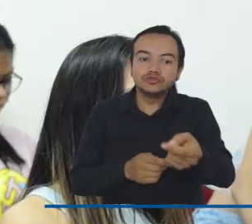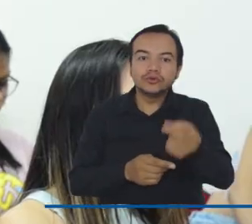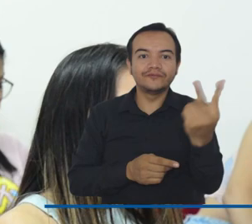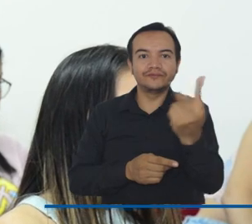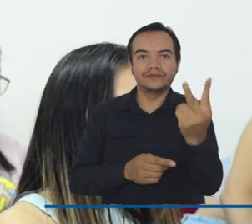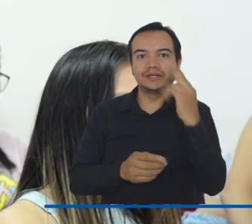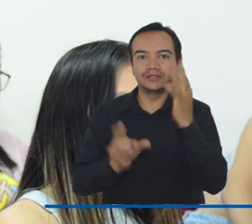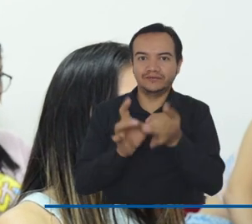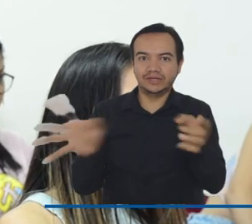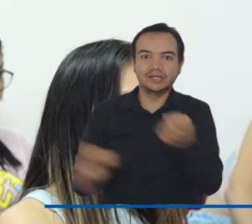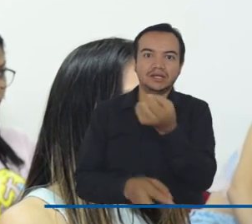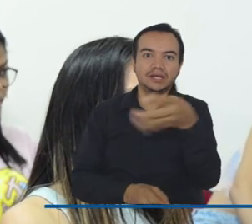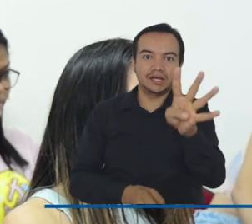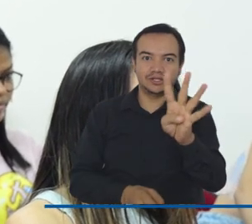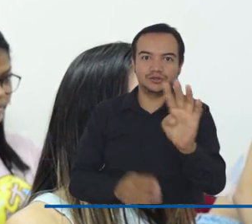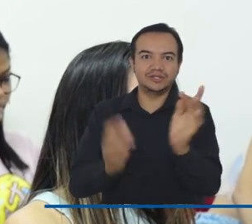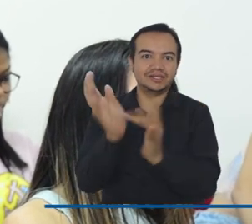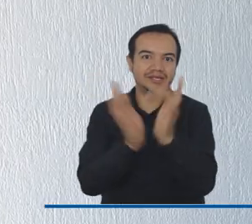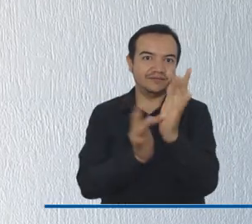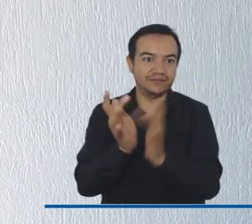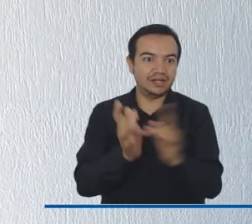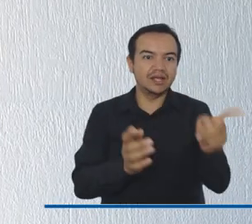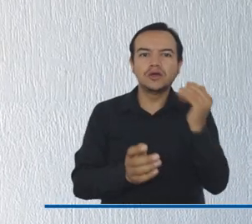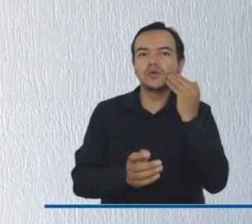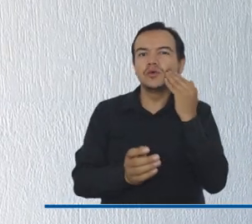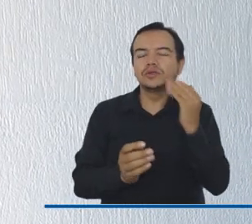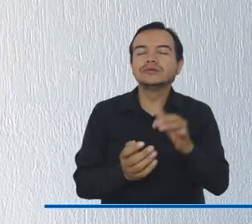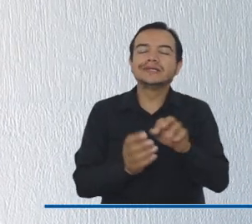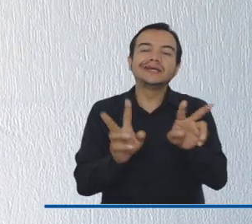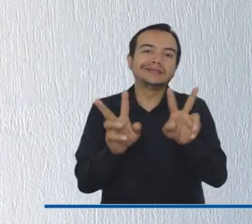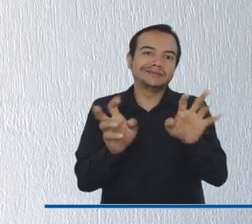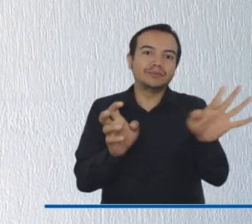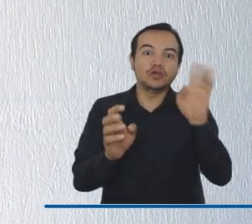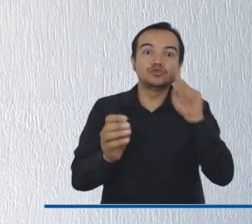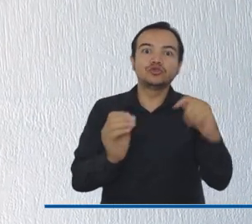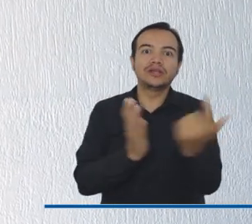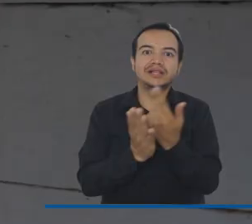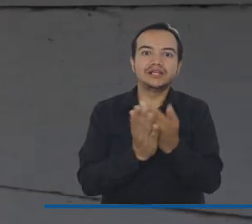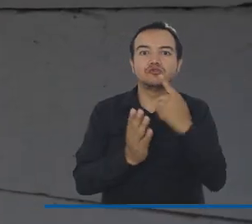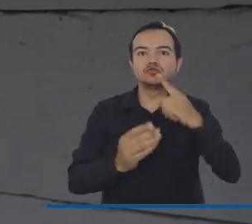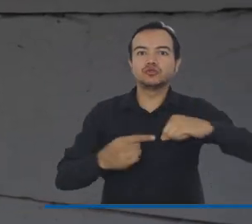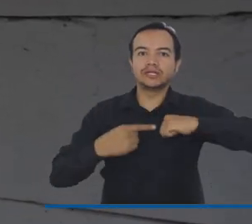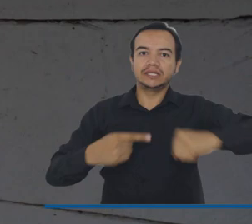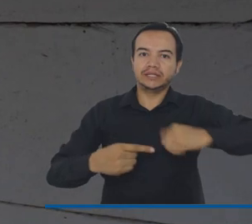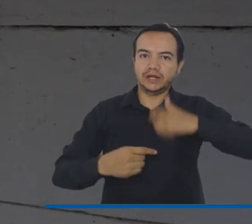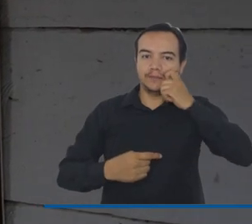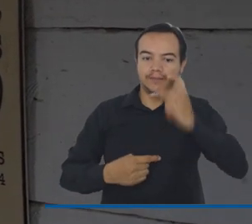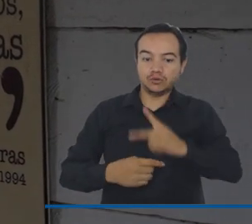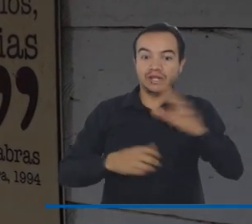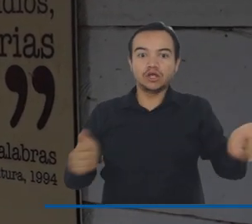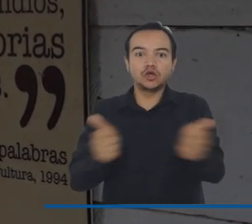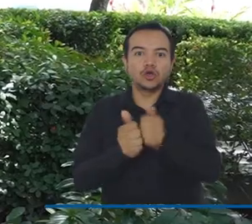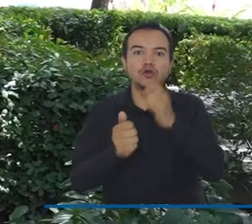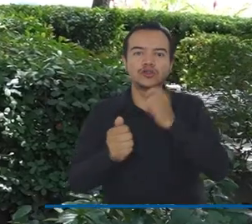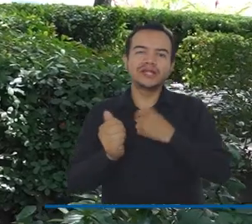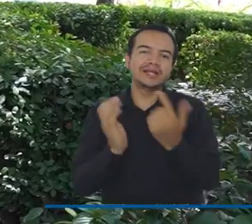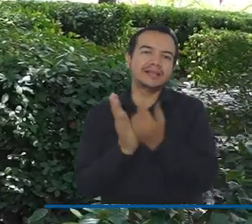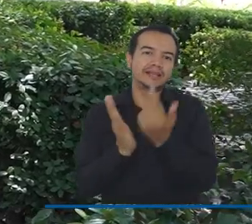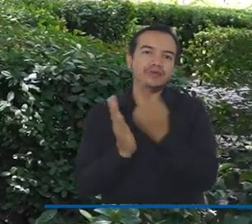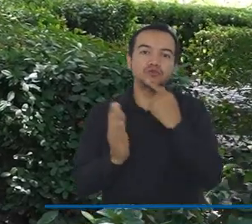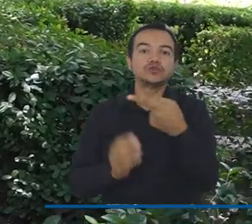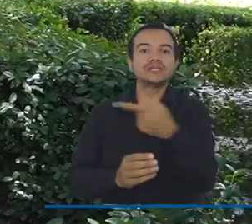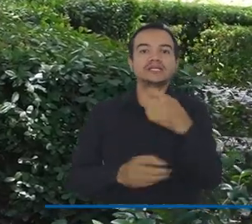con 100 años de soledad y la vigencia del derecho internacional humanitario, para continuar conmemorando la existencia